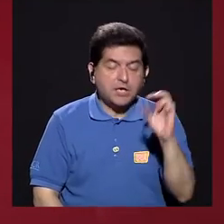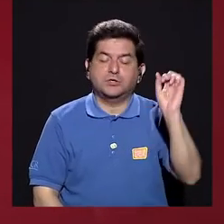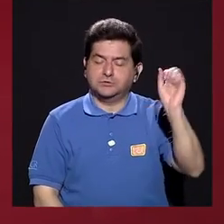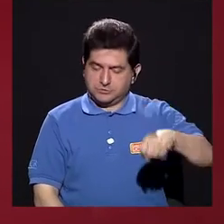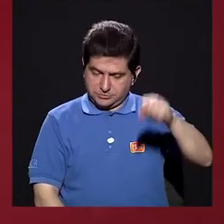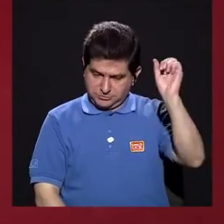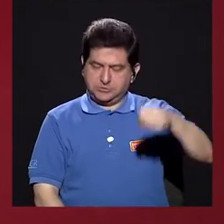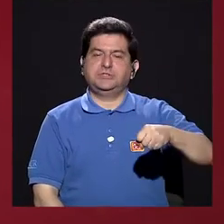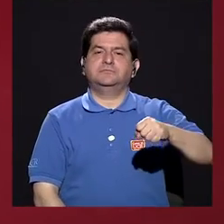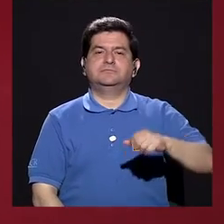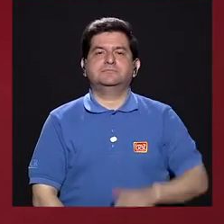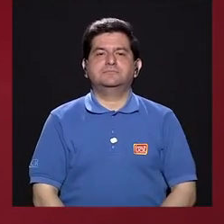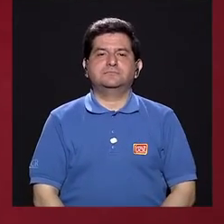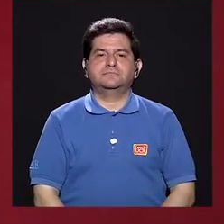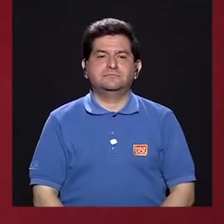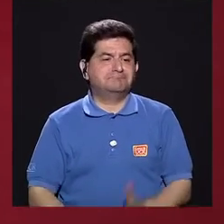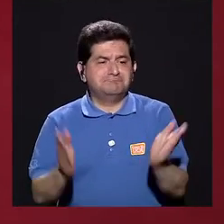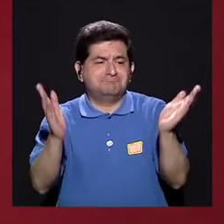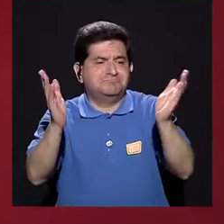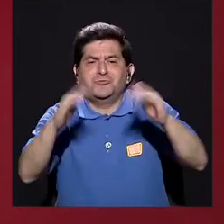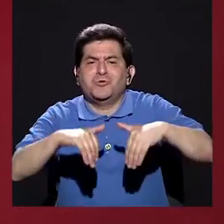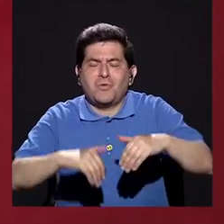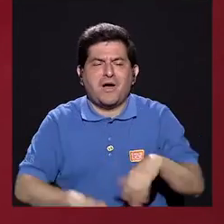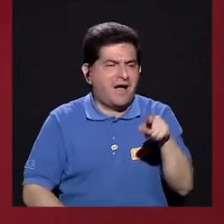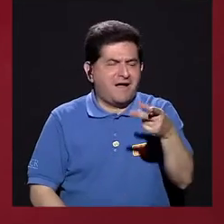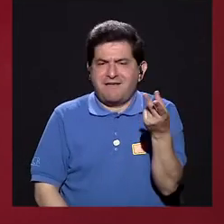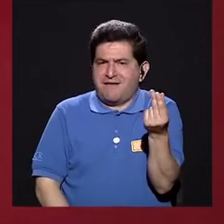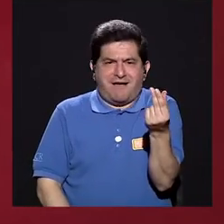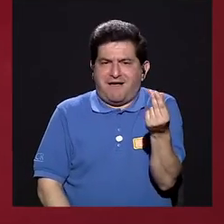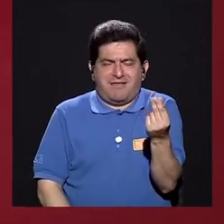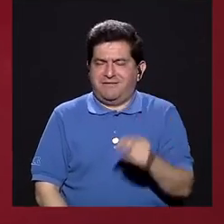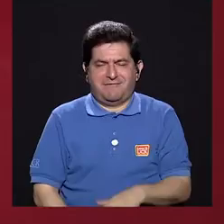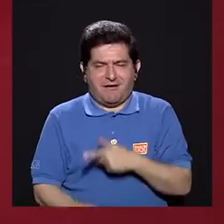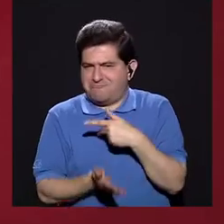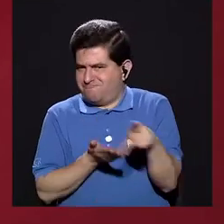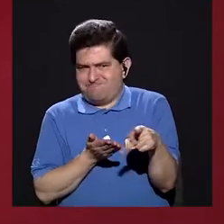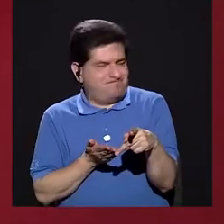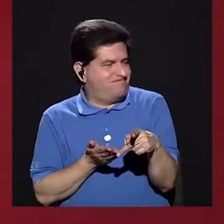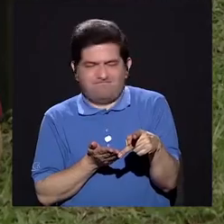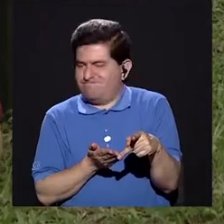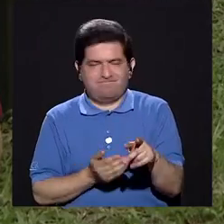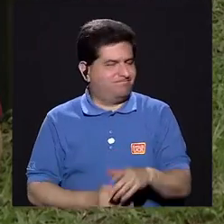Entonces, no hay dinero de por medio.